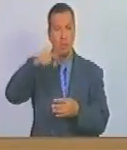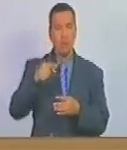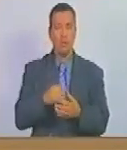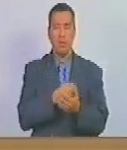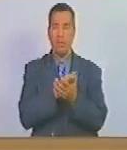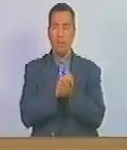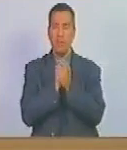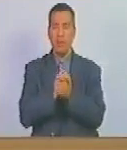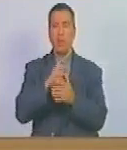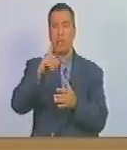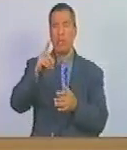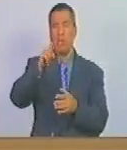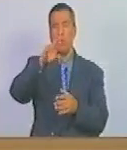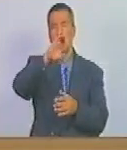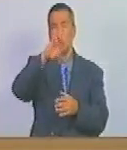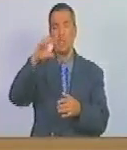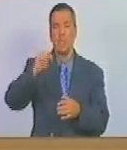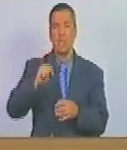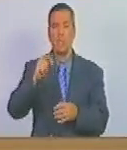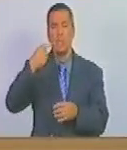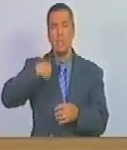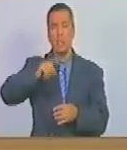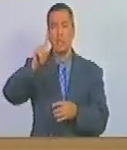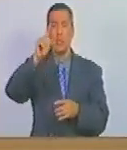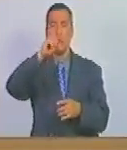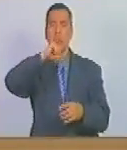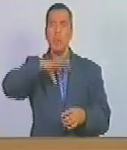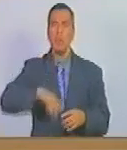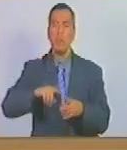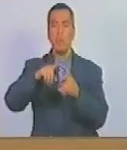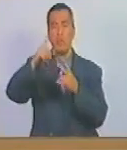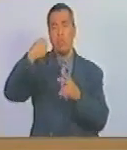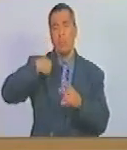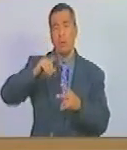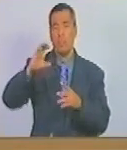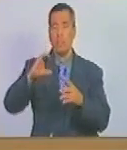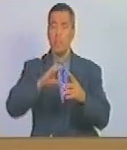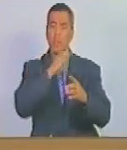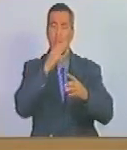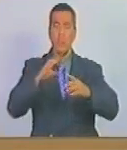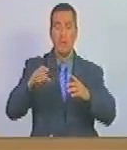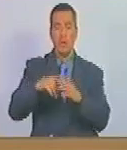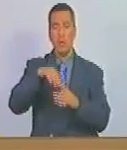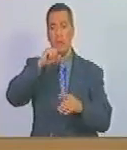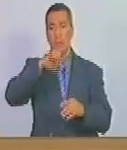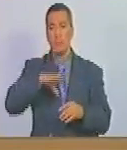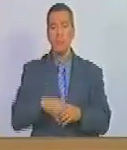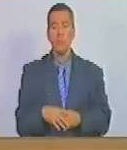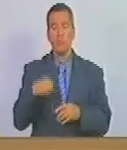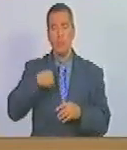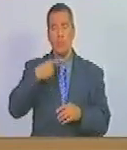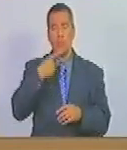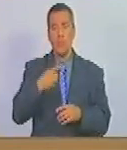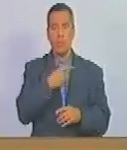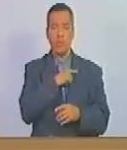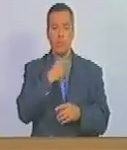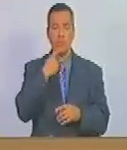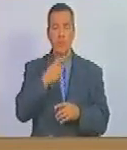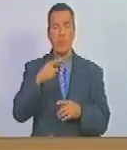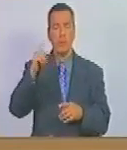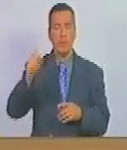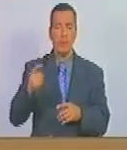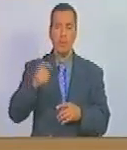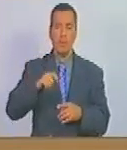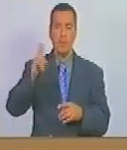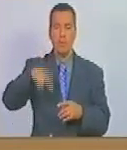camarada de ciré santos amaral tiene una historia tiene un cuento tiene una leyenda y por eso yo hoy más que